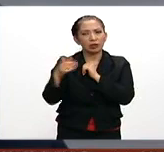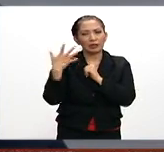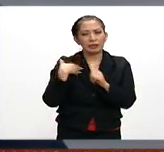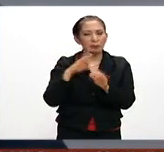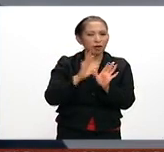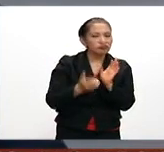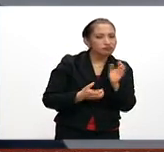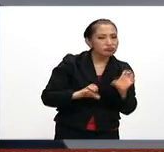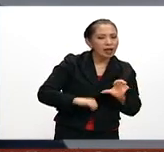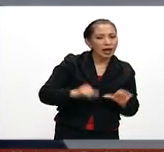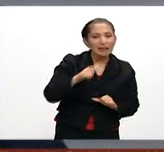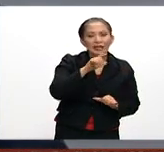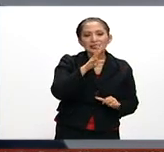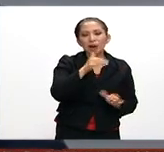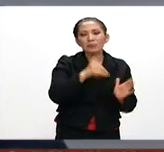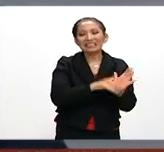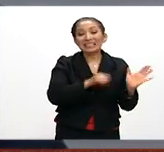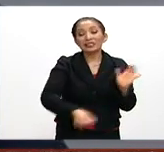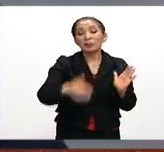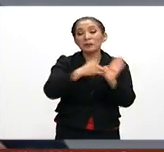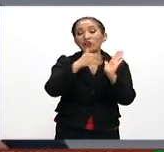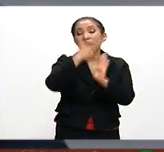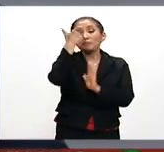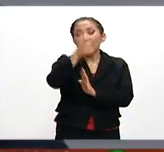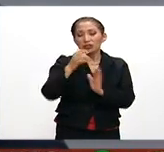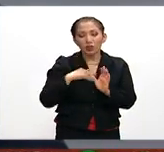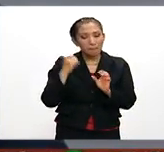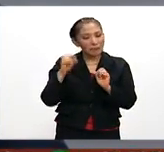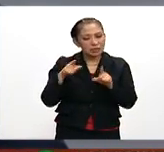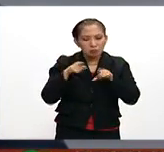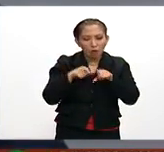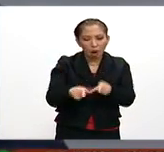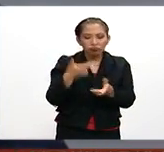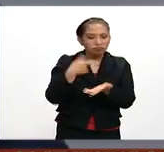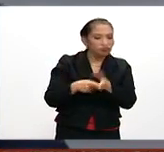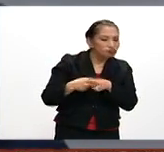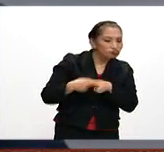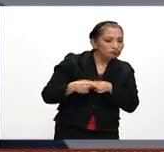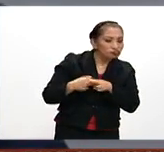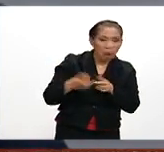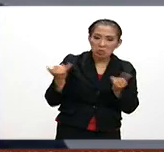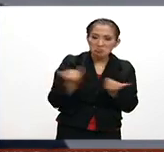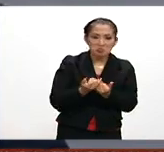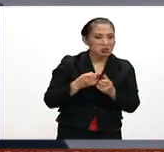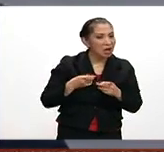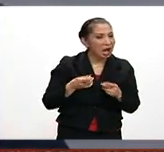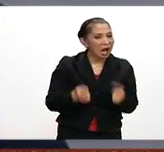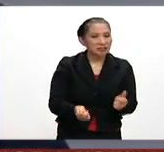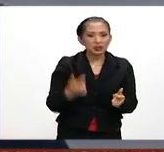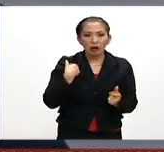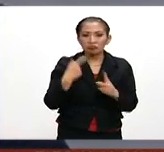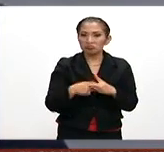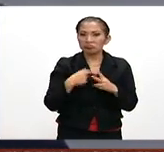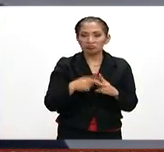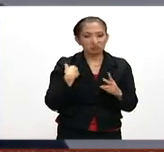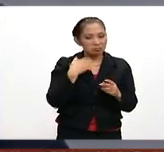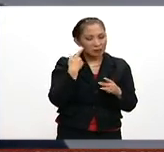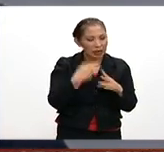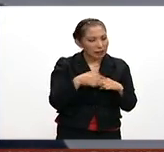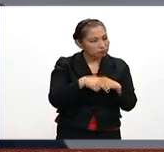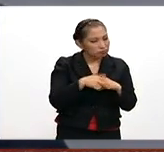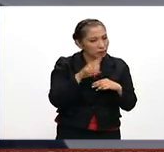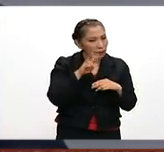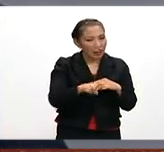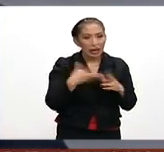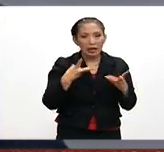ejercicio de 5.600 millones de pesos que va en línea con lo que se había presupuestado, haciendo cuentas, números redondos, Paloma,